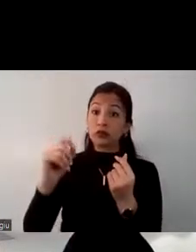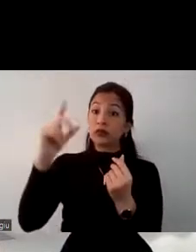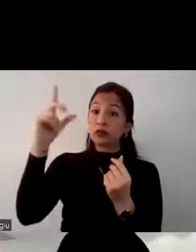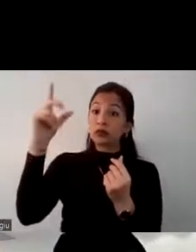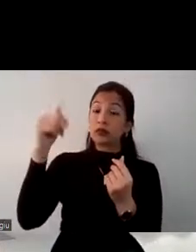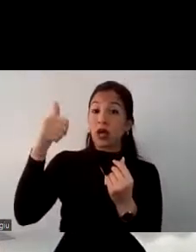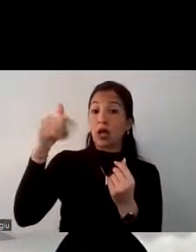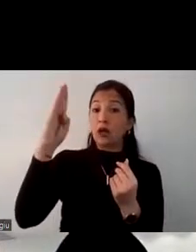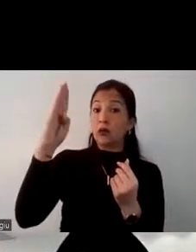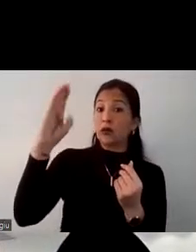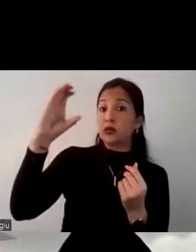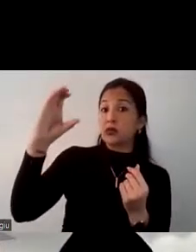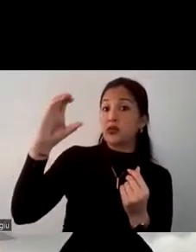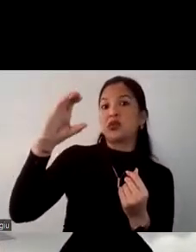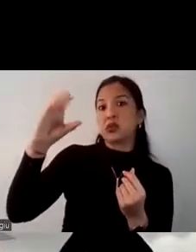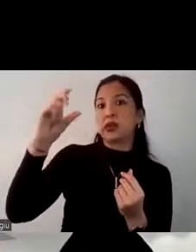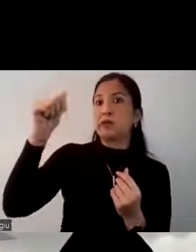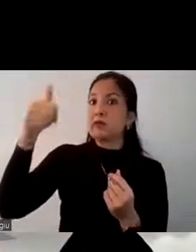AB el C más